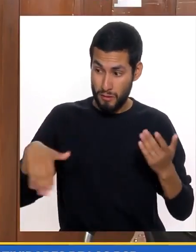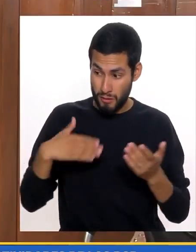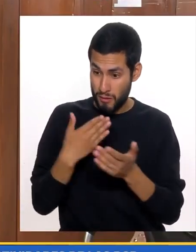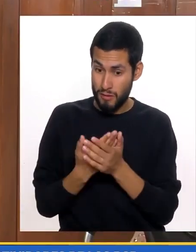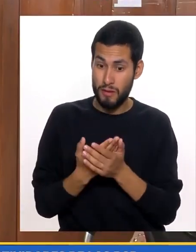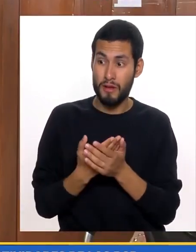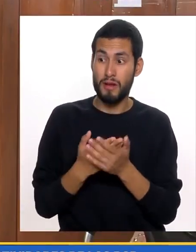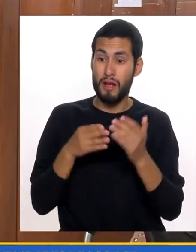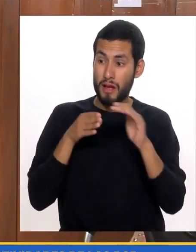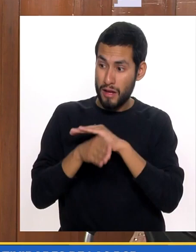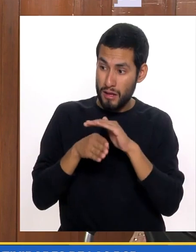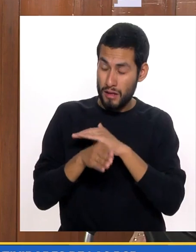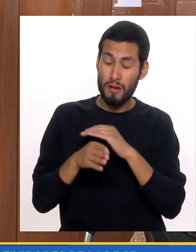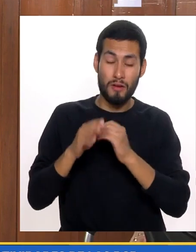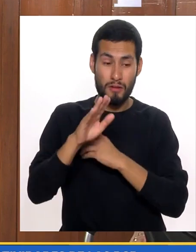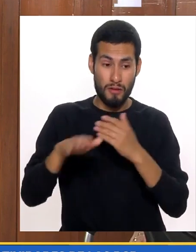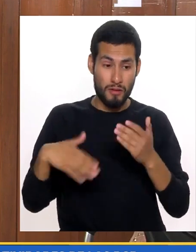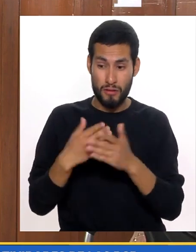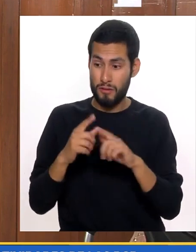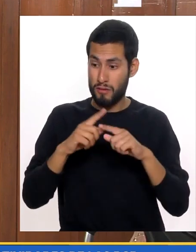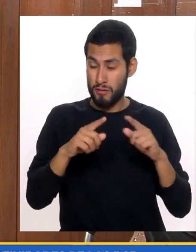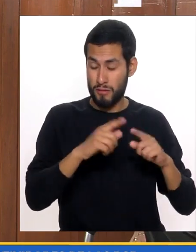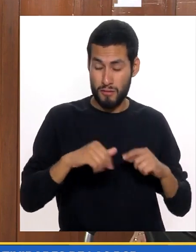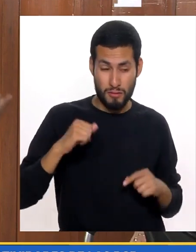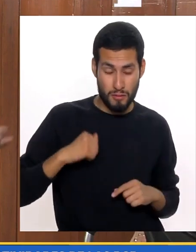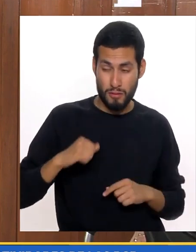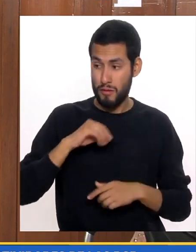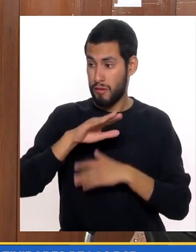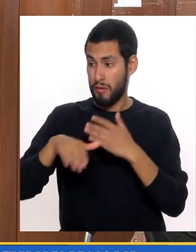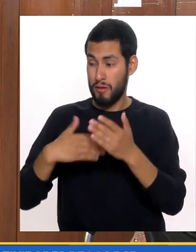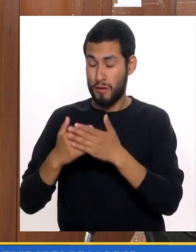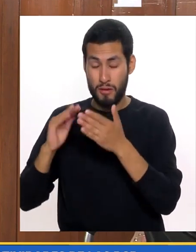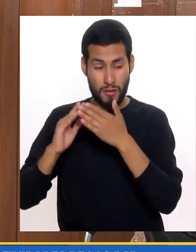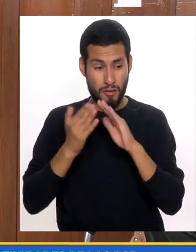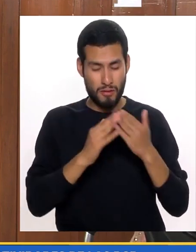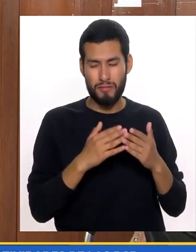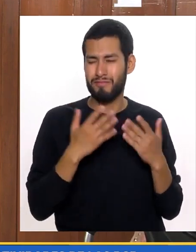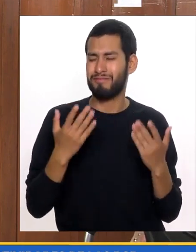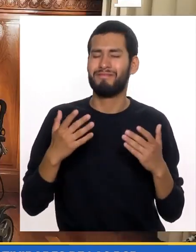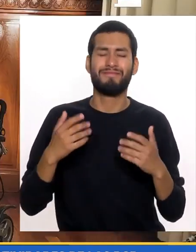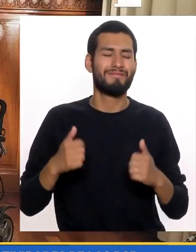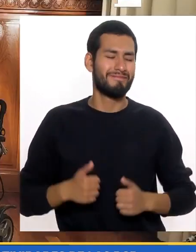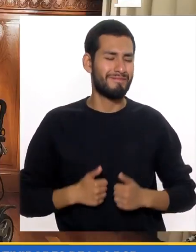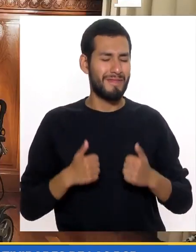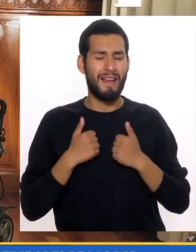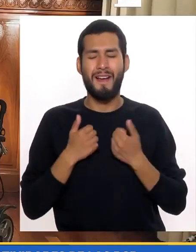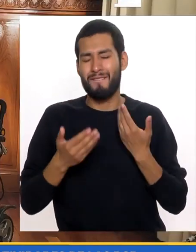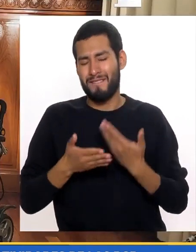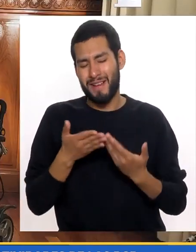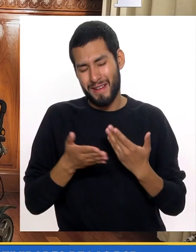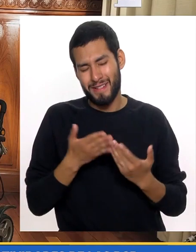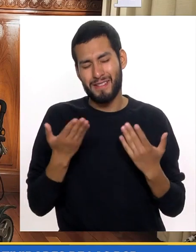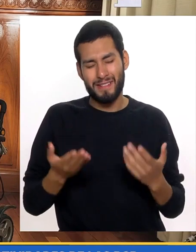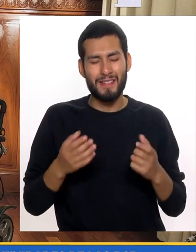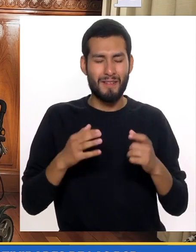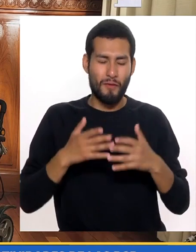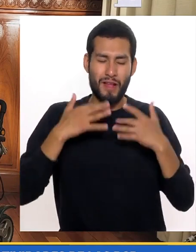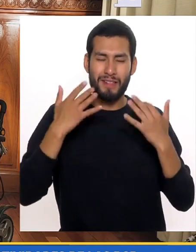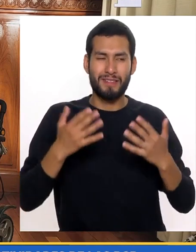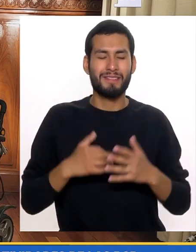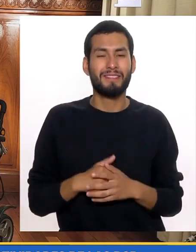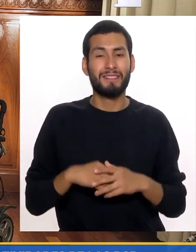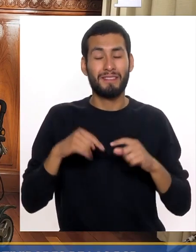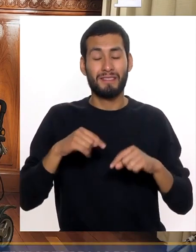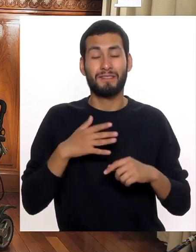Realmente Con toda La accesibilidad En todos los municipios En todas las ciudades Entonces nuestra vida Sería más fácil ¿No?